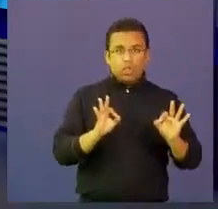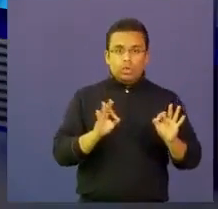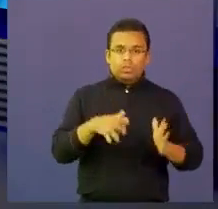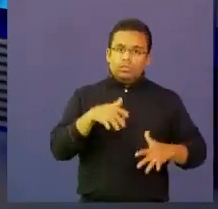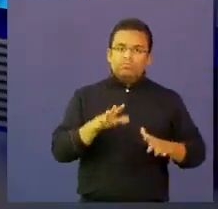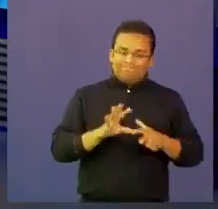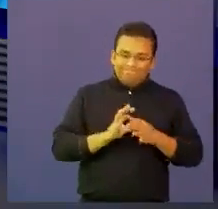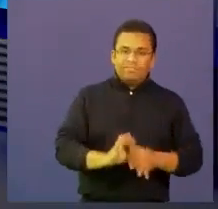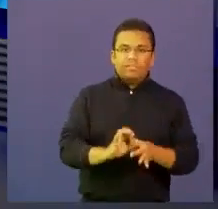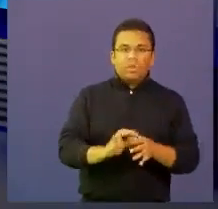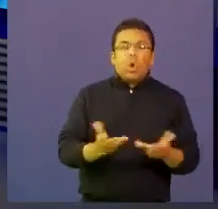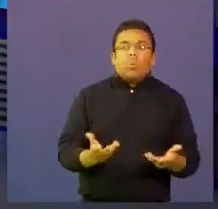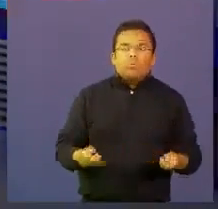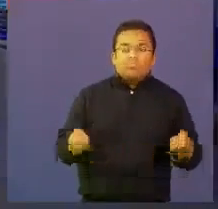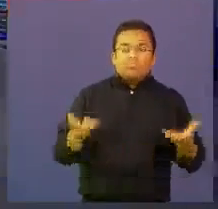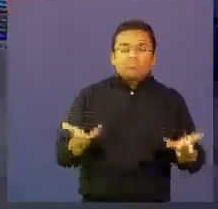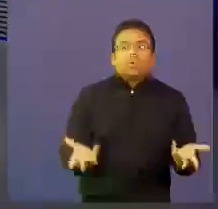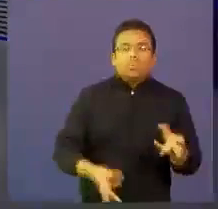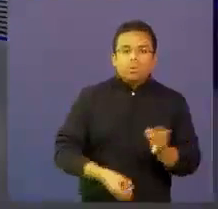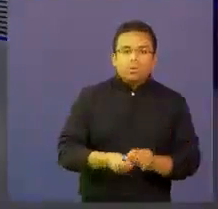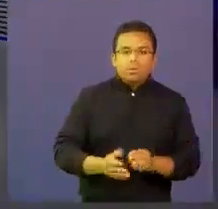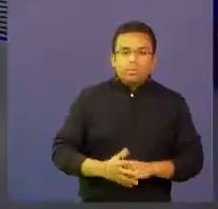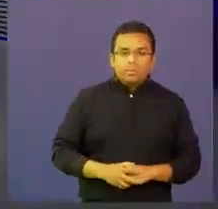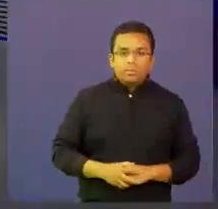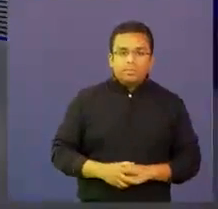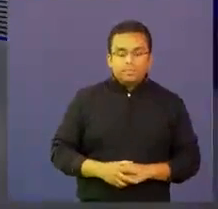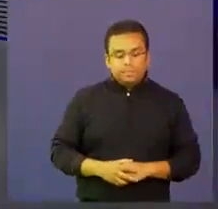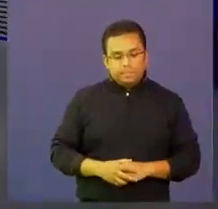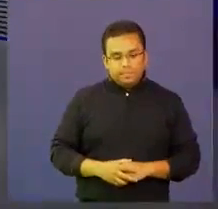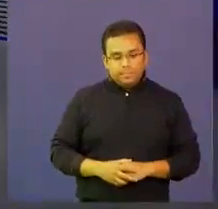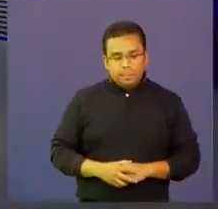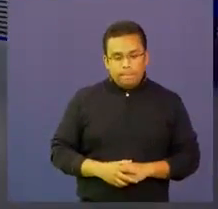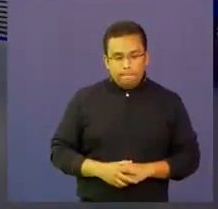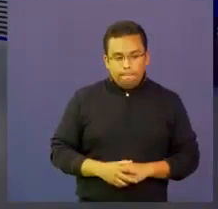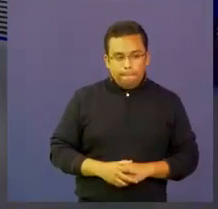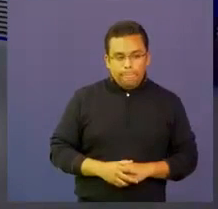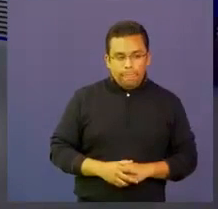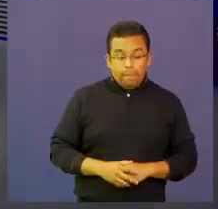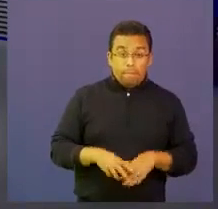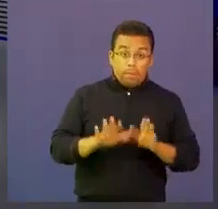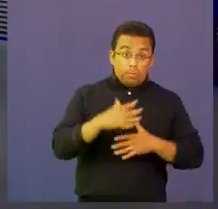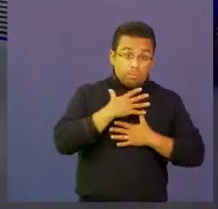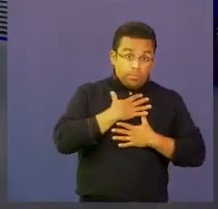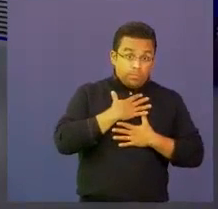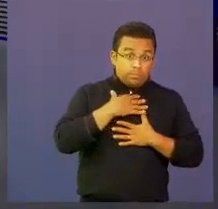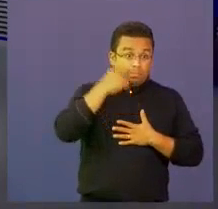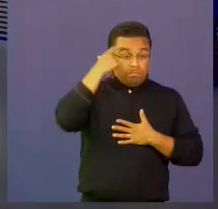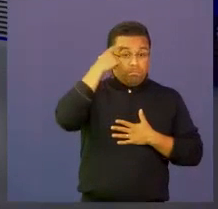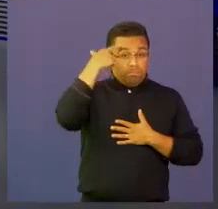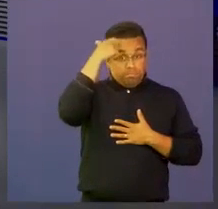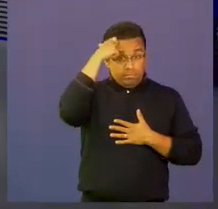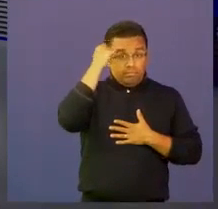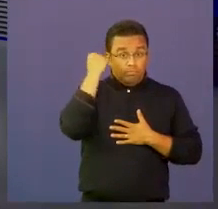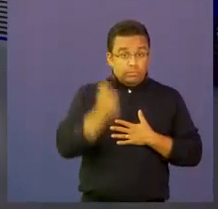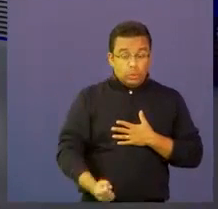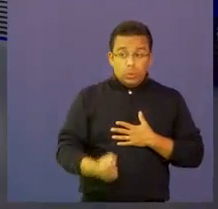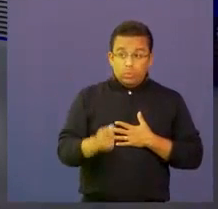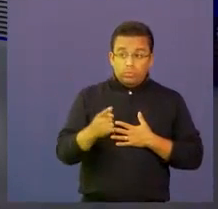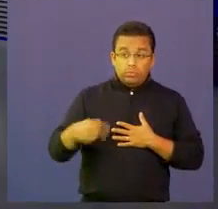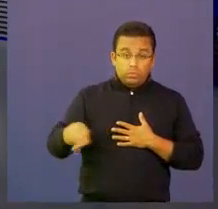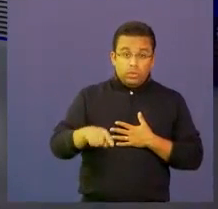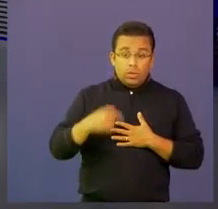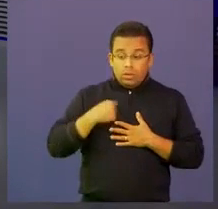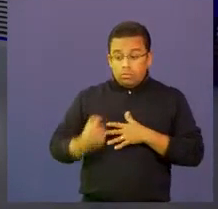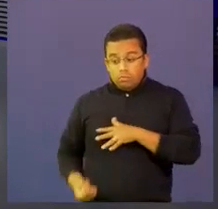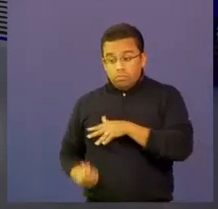fortaleciéndola? Bueno, yo creo que el programa Ondas tiene un gran reto, y es que nosotros nacemos